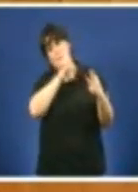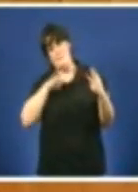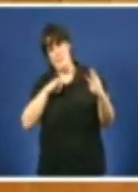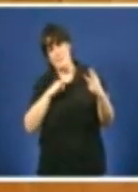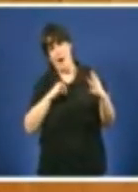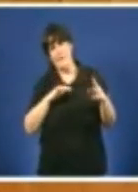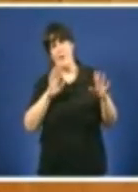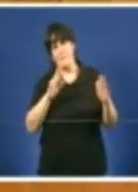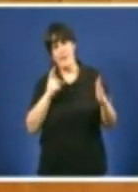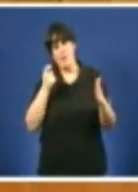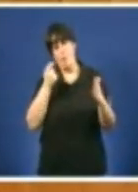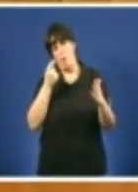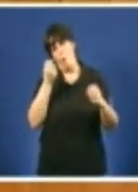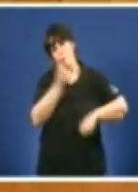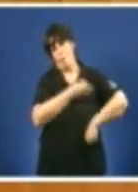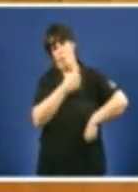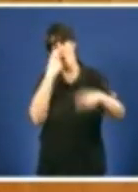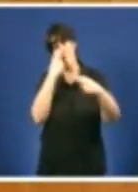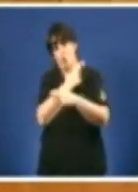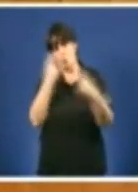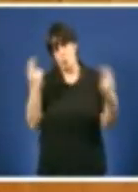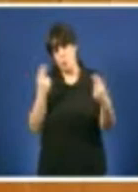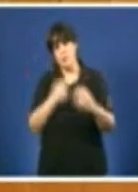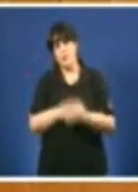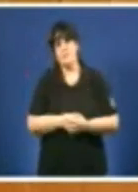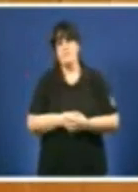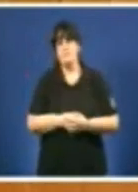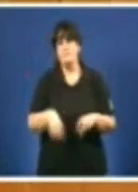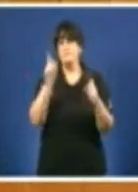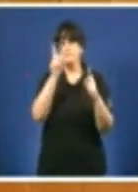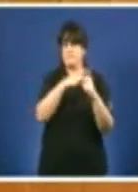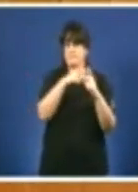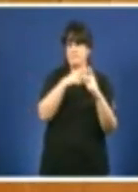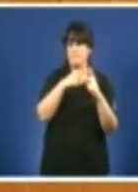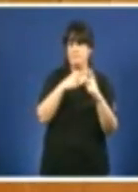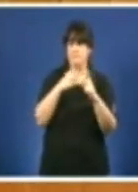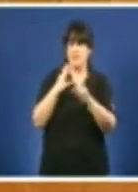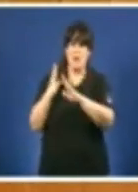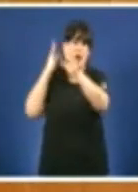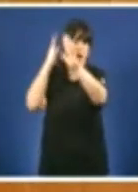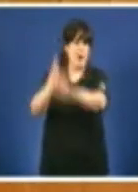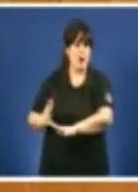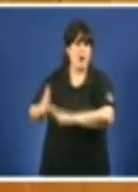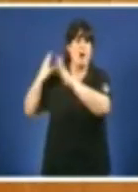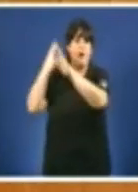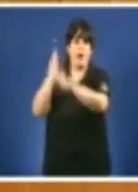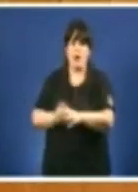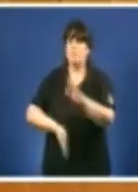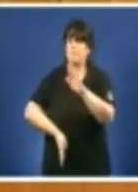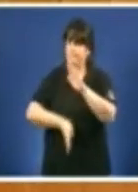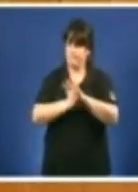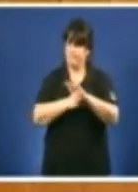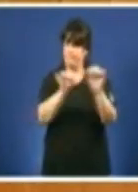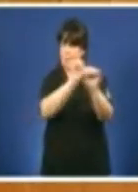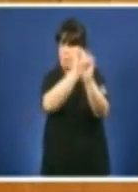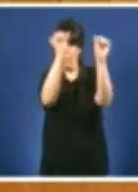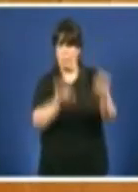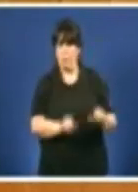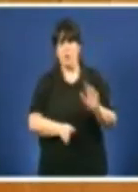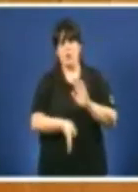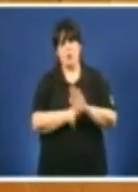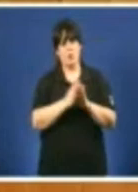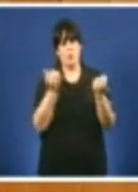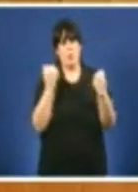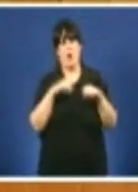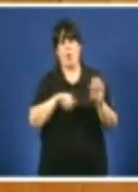modelo permaneceu intacto ao longo das décadas independientemente do color político dos distintos gobernos das distintas reformas